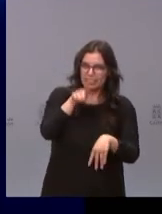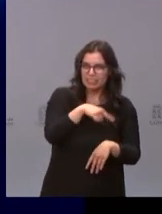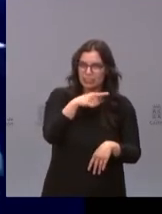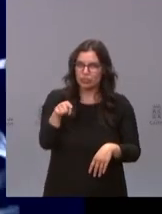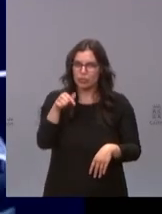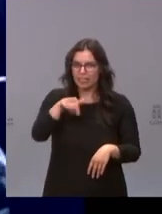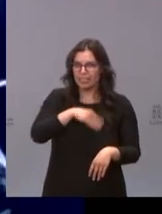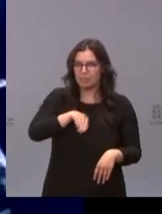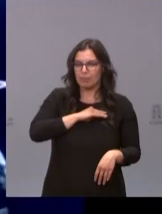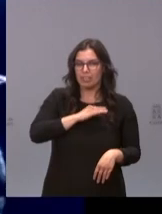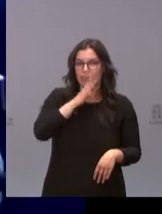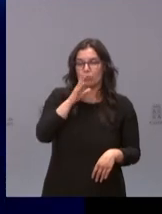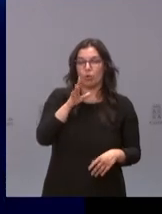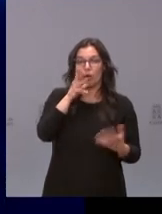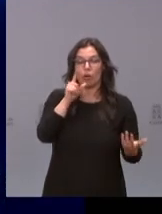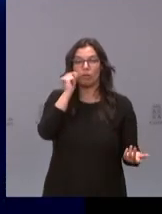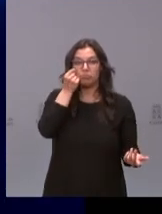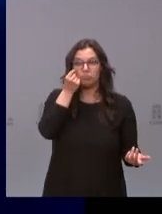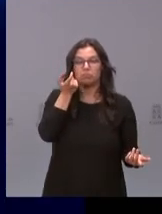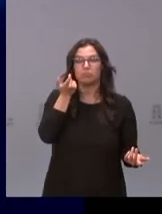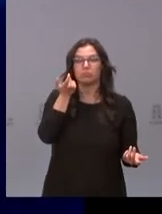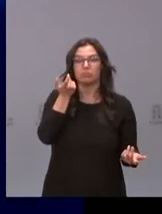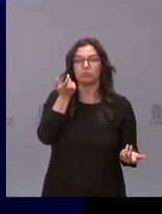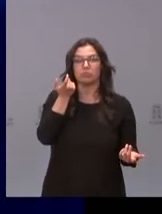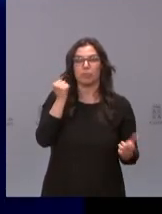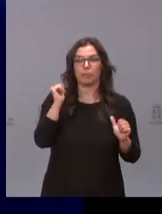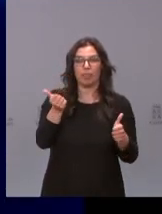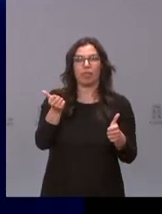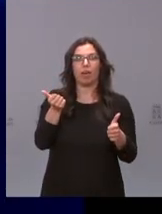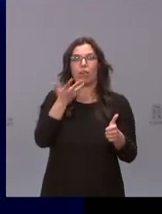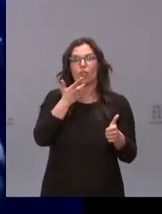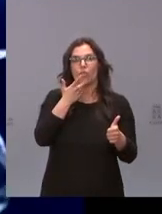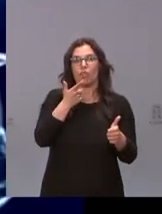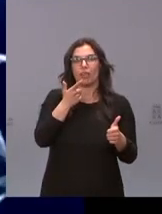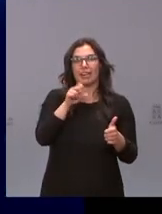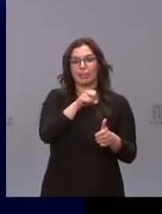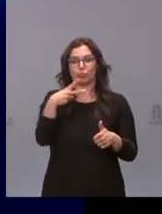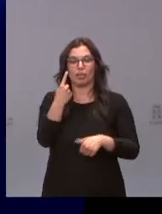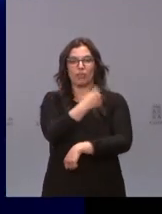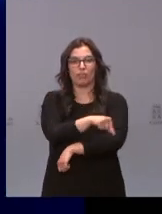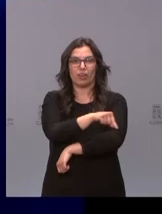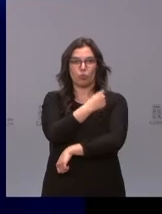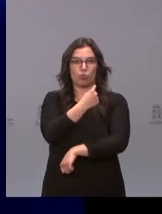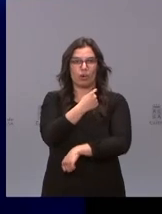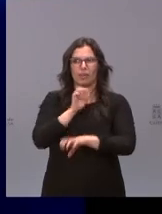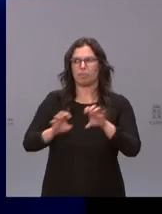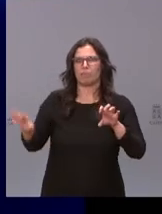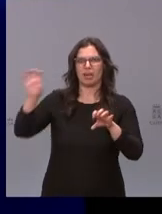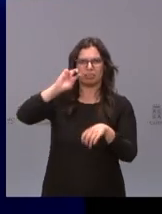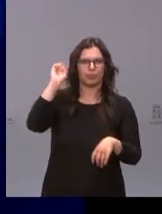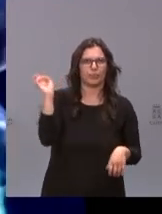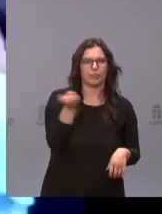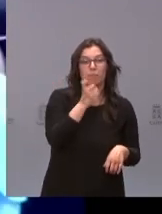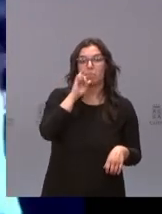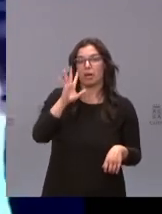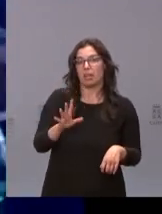España porque estamos conociendo que se están dando a conocer pues resultados de vacunas de multitud de países y parece que